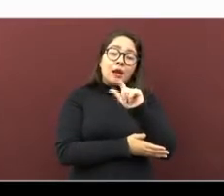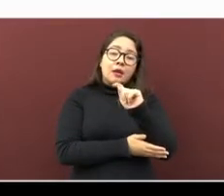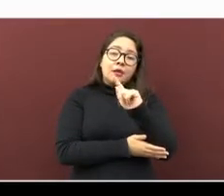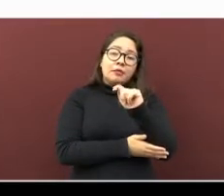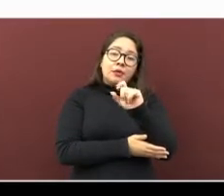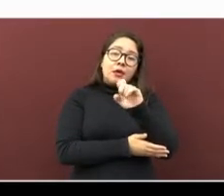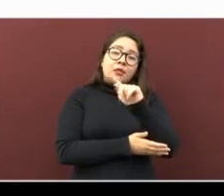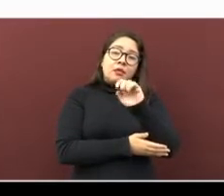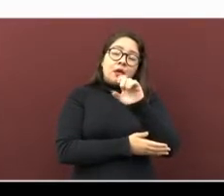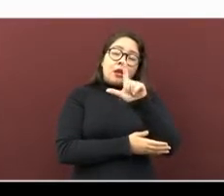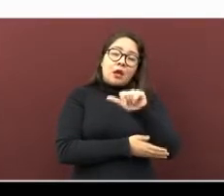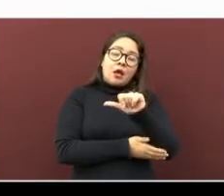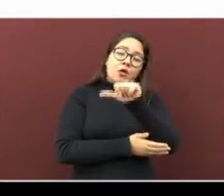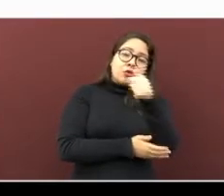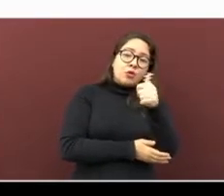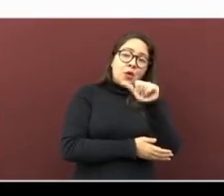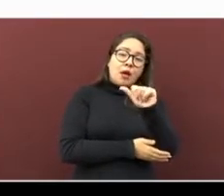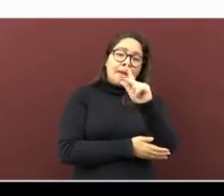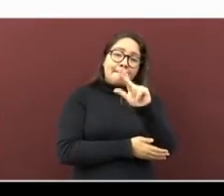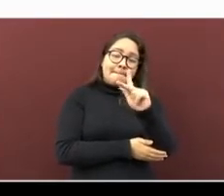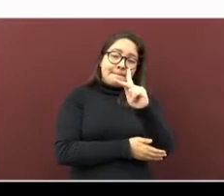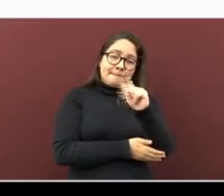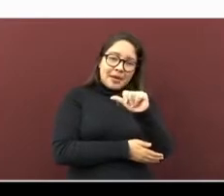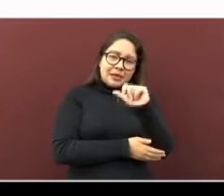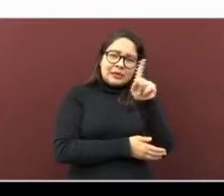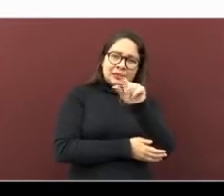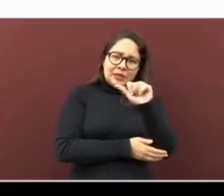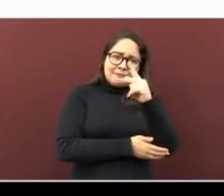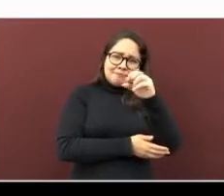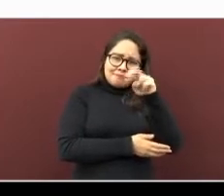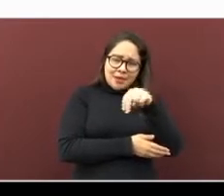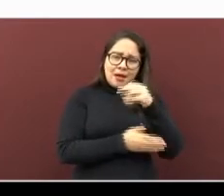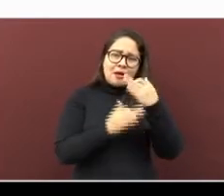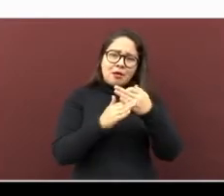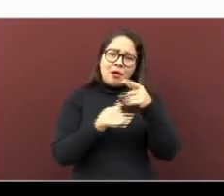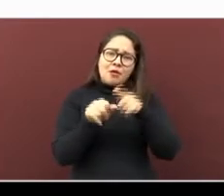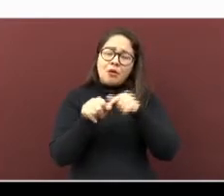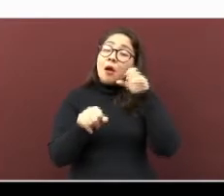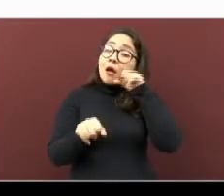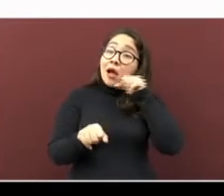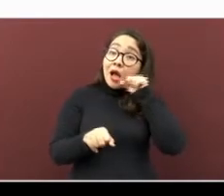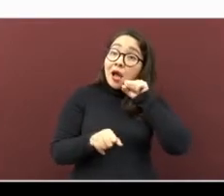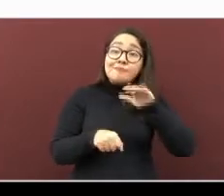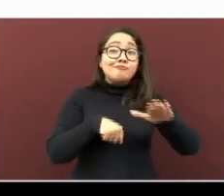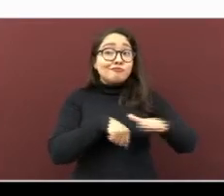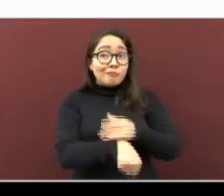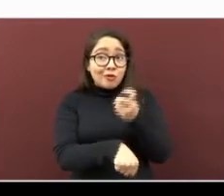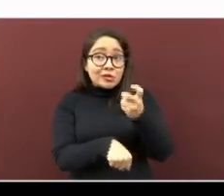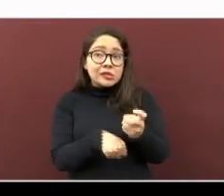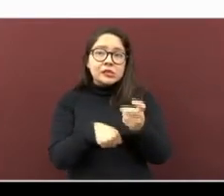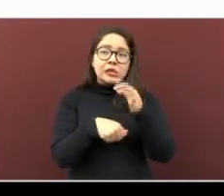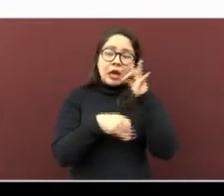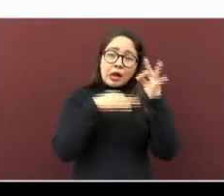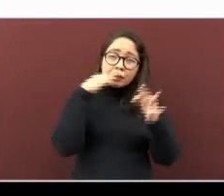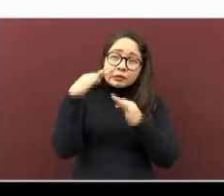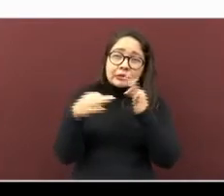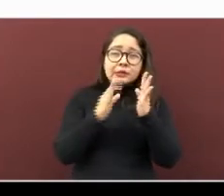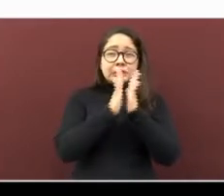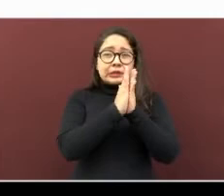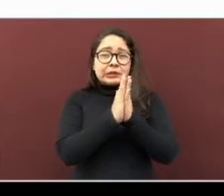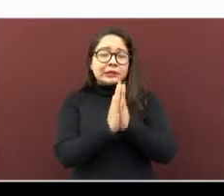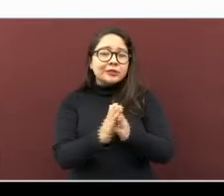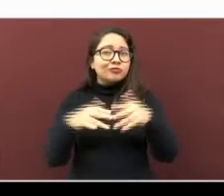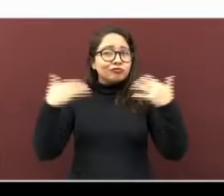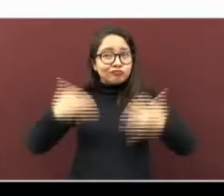Apazapan, que se encuentran en naranja. Por lo cual, nuevamente, se hace énfasis en aplicar